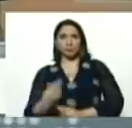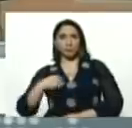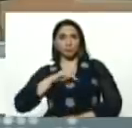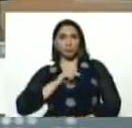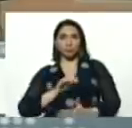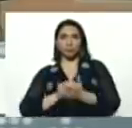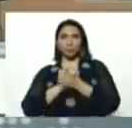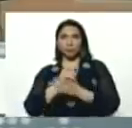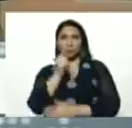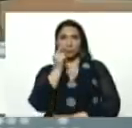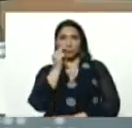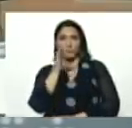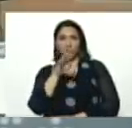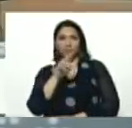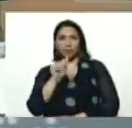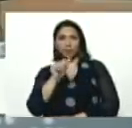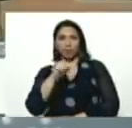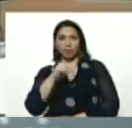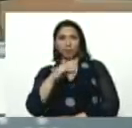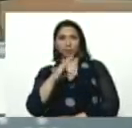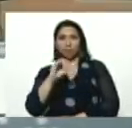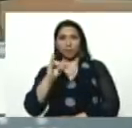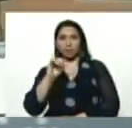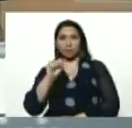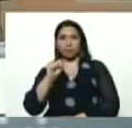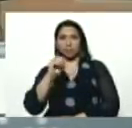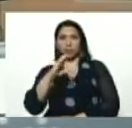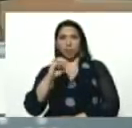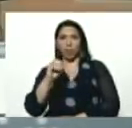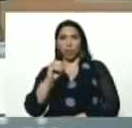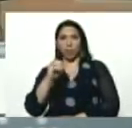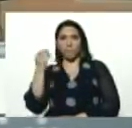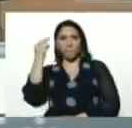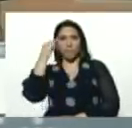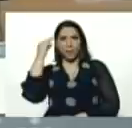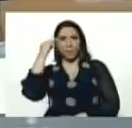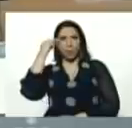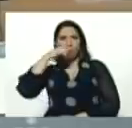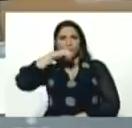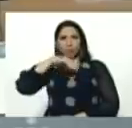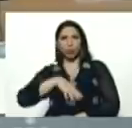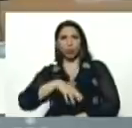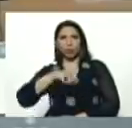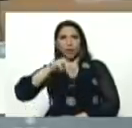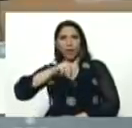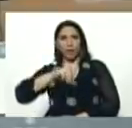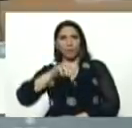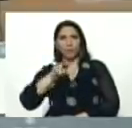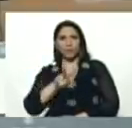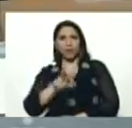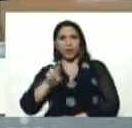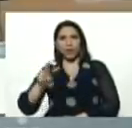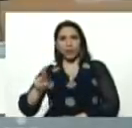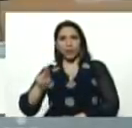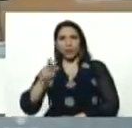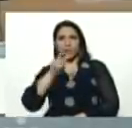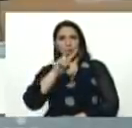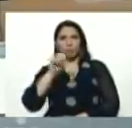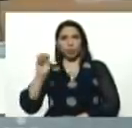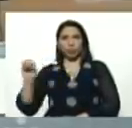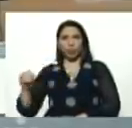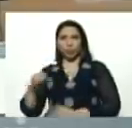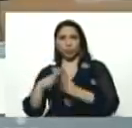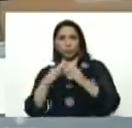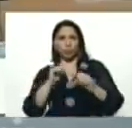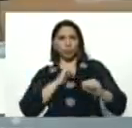Francisco Ameliac, memoria histórica, del, MBR 200, y de, de todo el movimiento revolucionario,